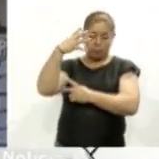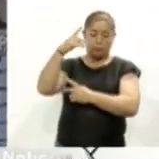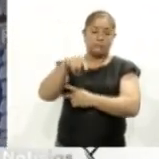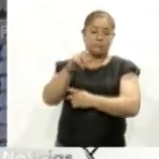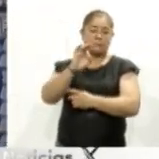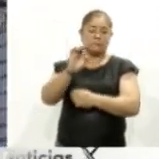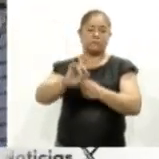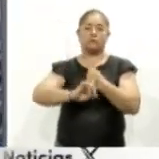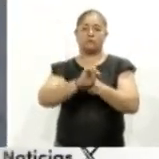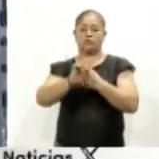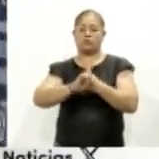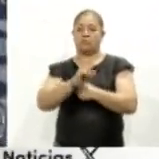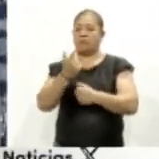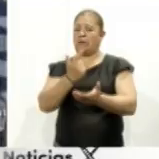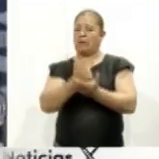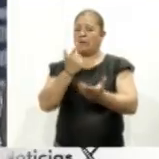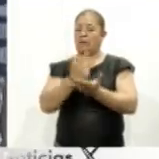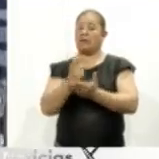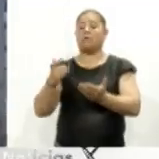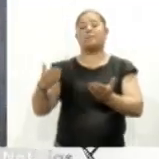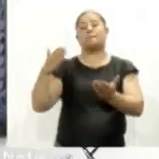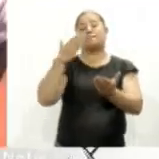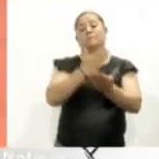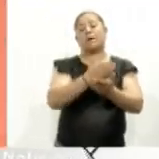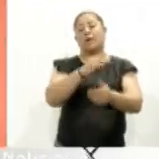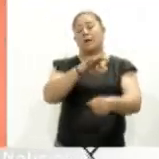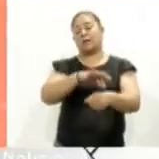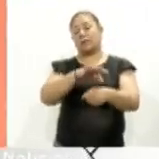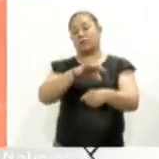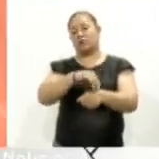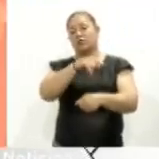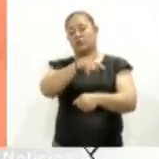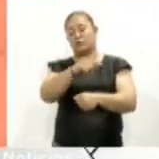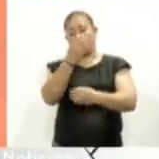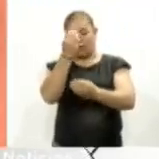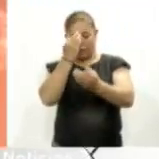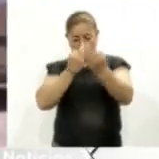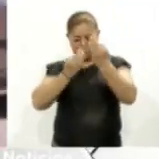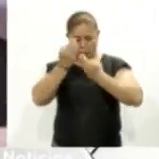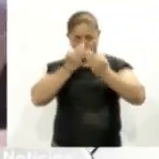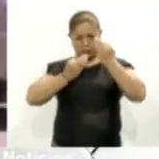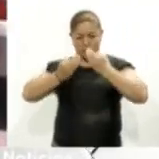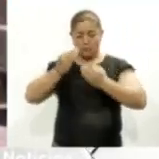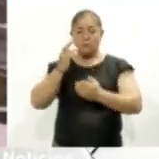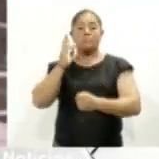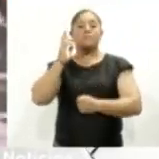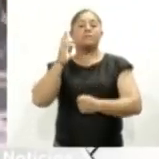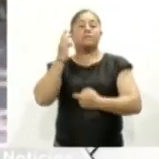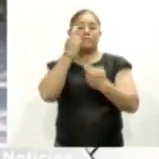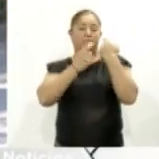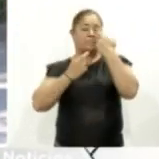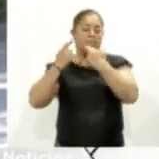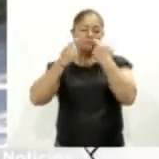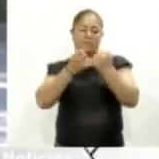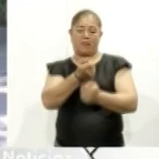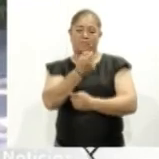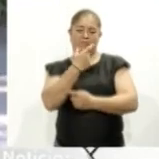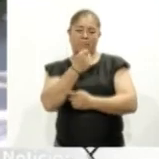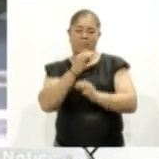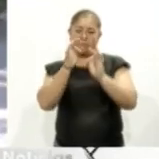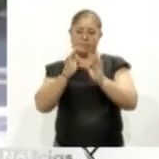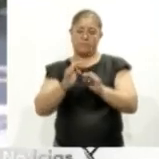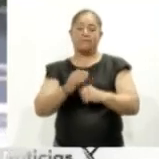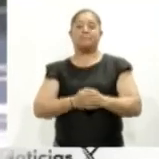complicaciones es vital acudir a la unidad médica más cercana para que el paciente sea valorado y se le brinde tratamiento adecuado. Para